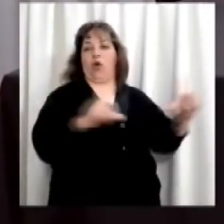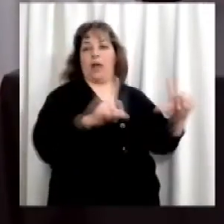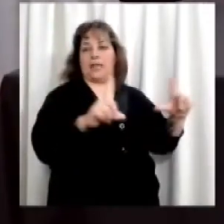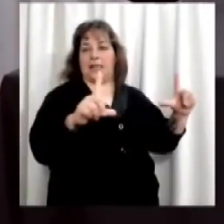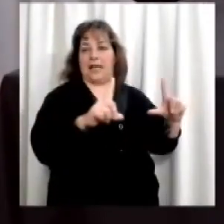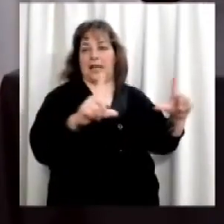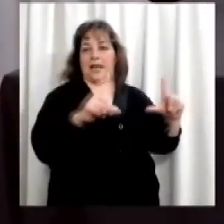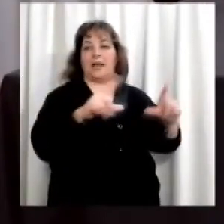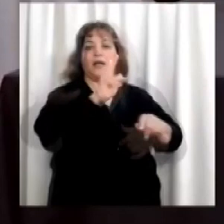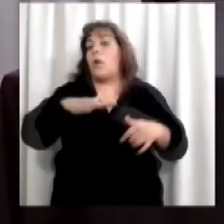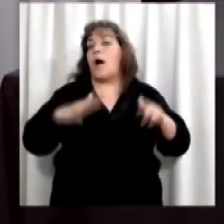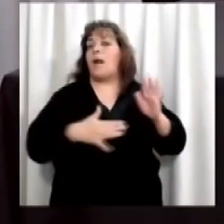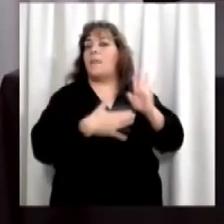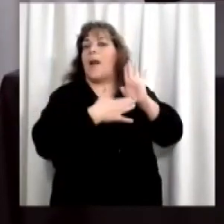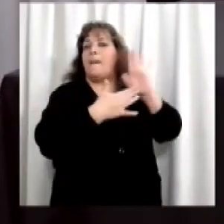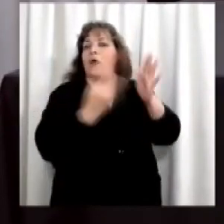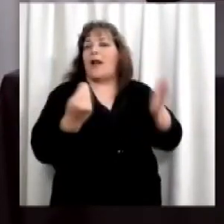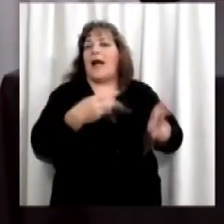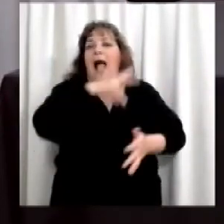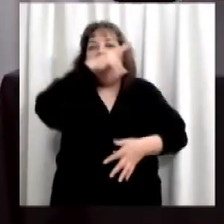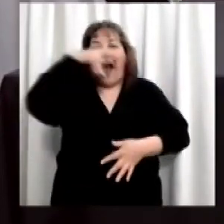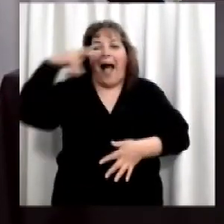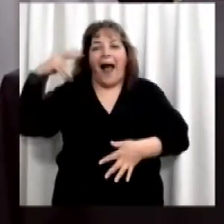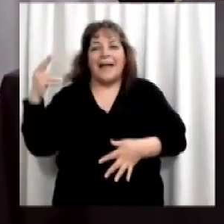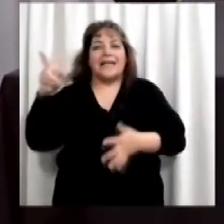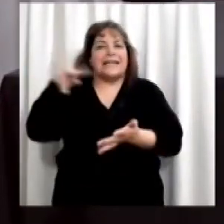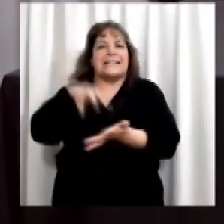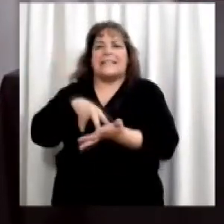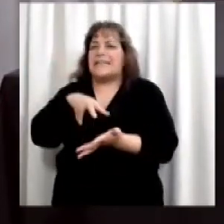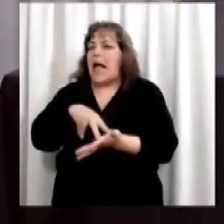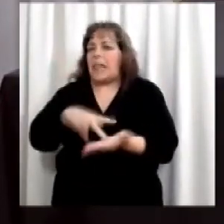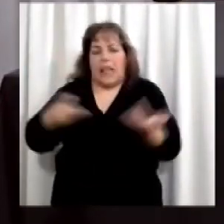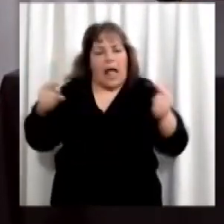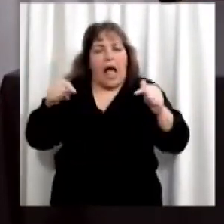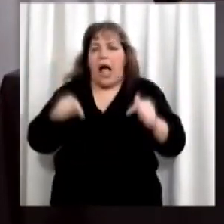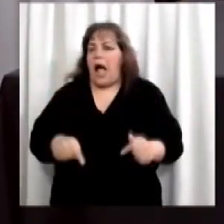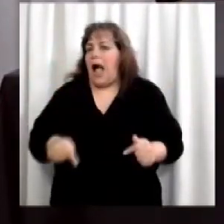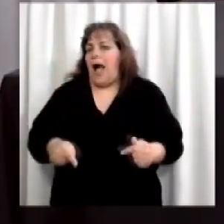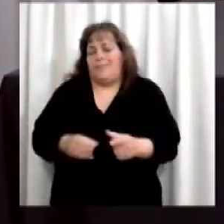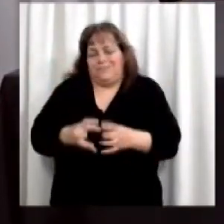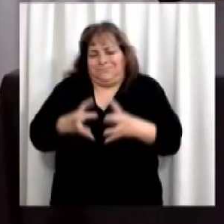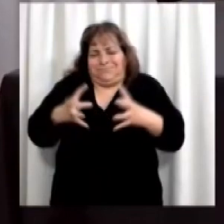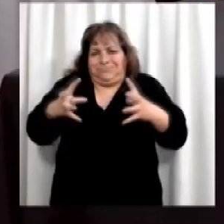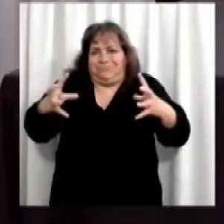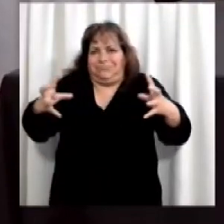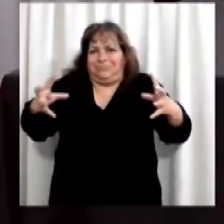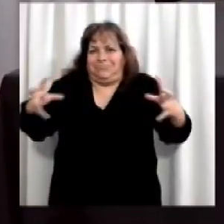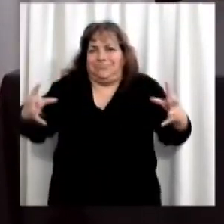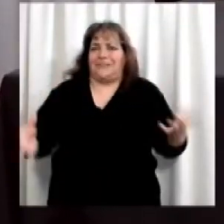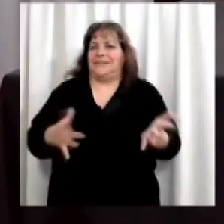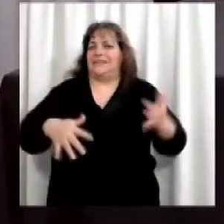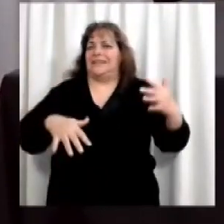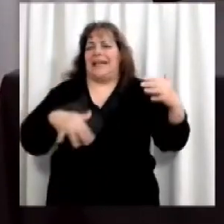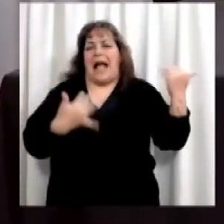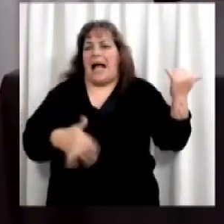Guardia Bajo de las Estrellas. Tenemos salta escuna de cantores y de artistas, así que estamos muy